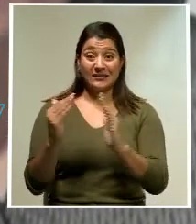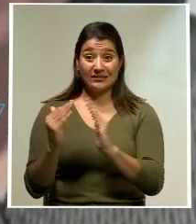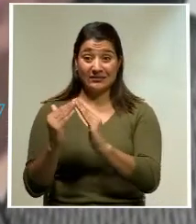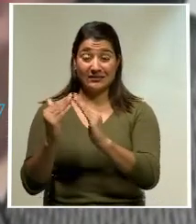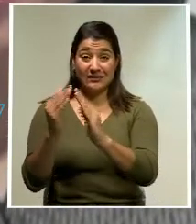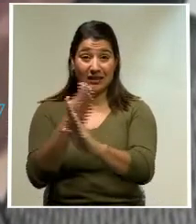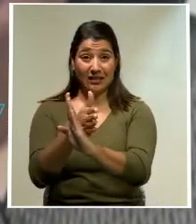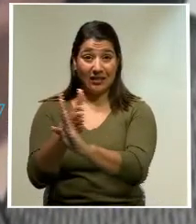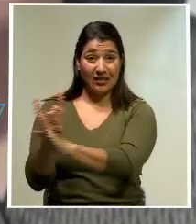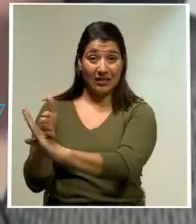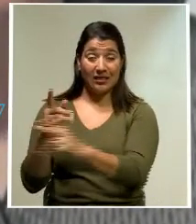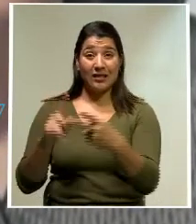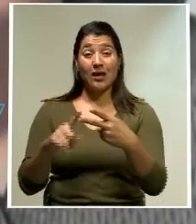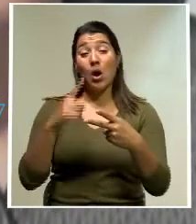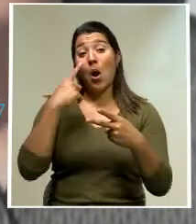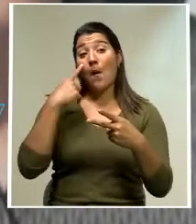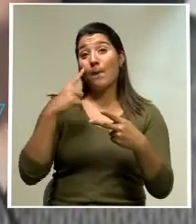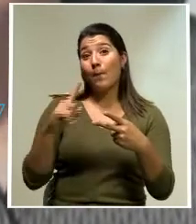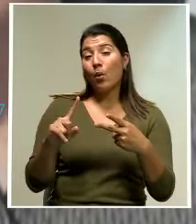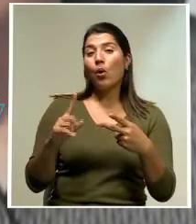las unidades ejecutoras,